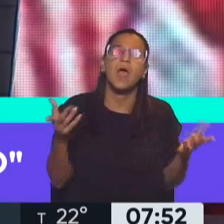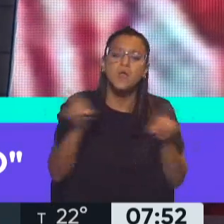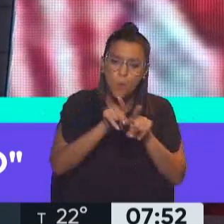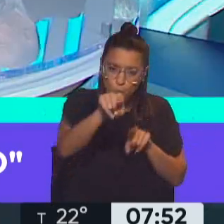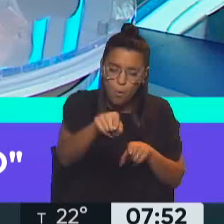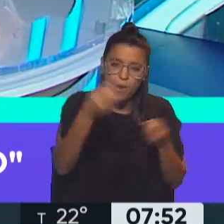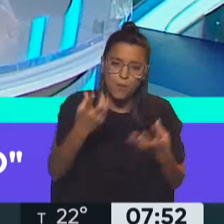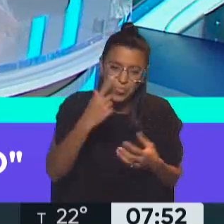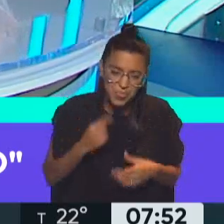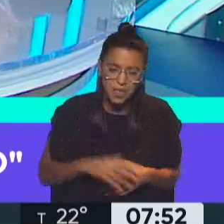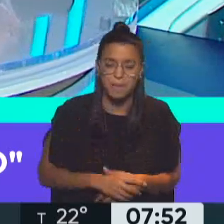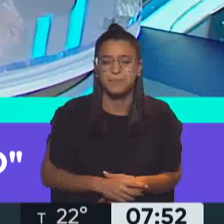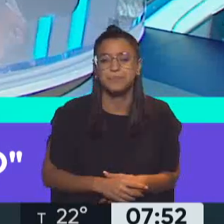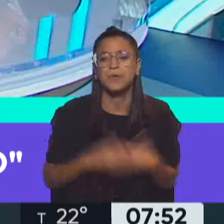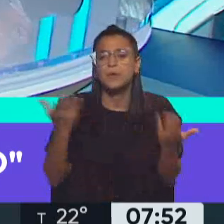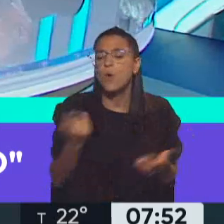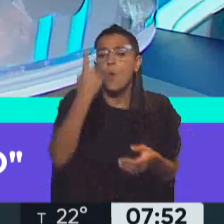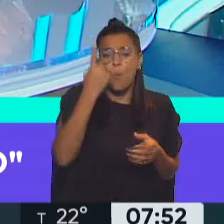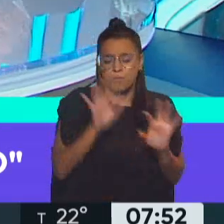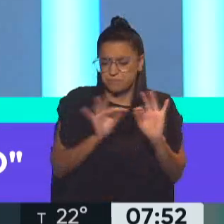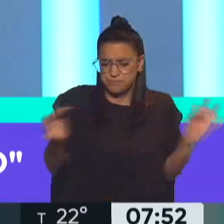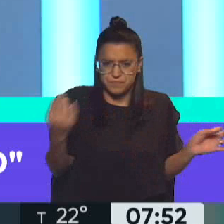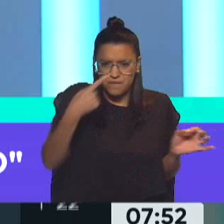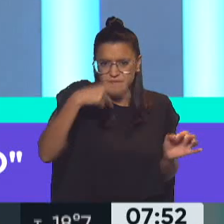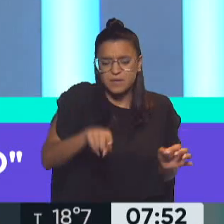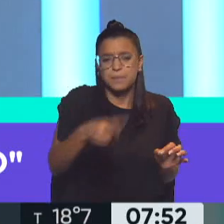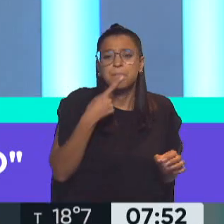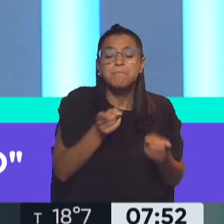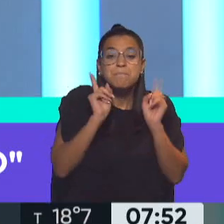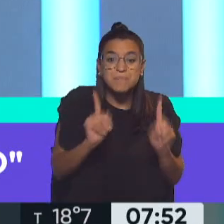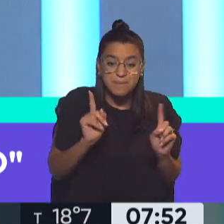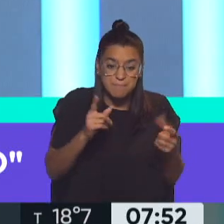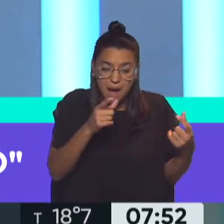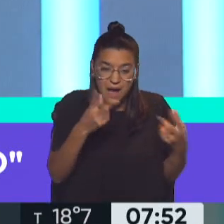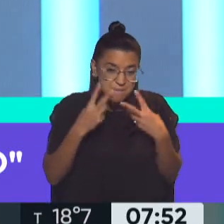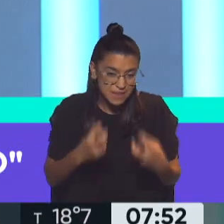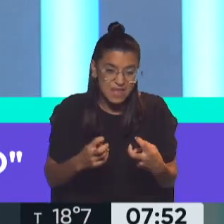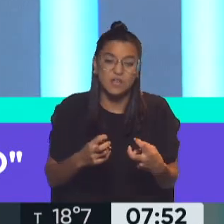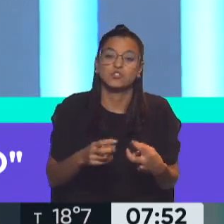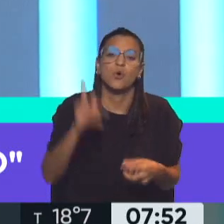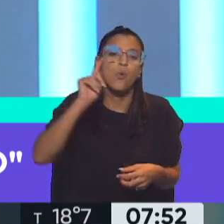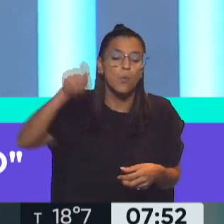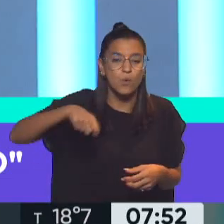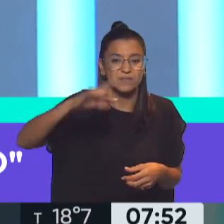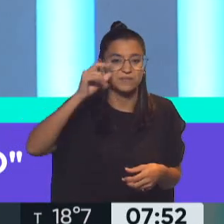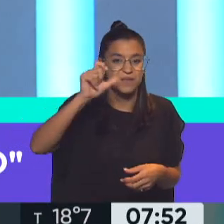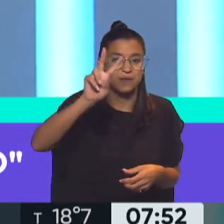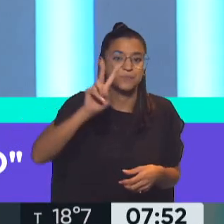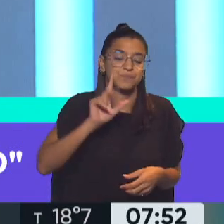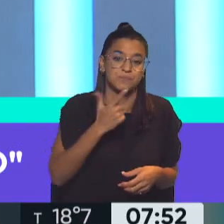buen día. Bueno, a ver, Néstor. Una línea final para recordar que en el marco de esta misma causa el juez Martín del Viso